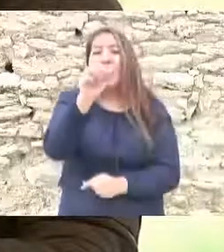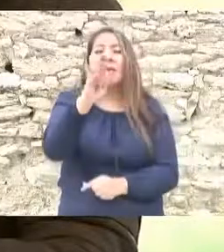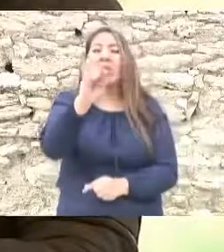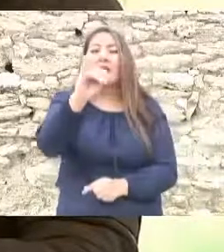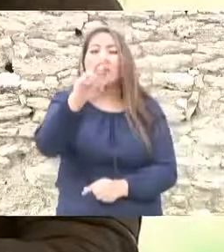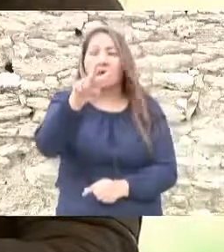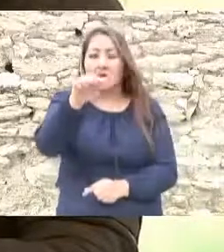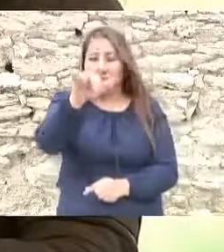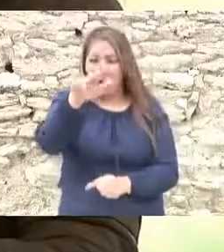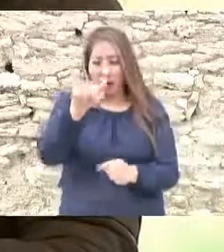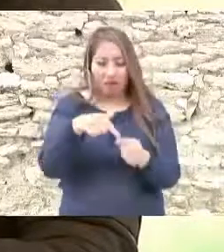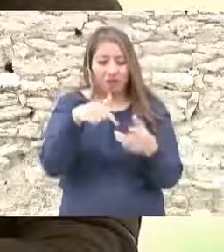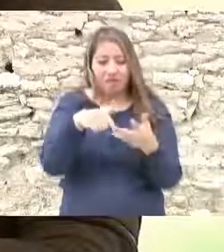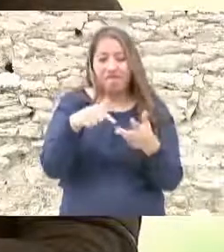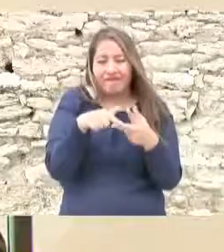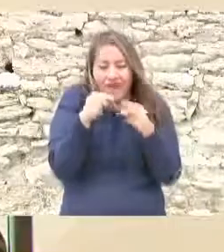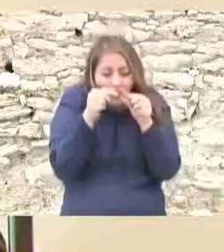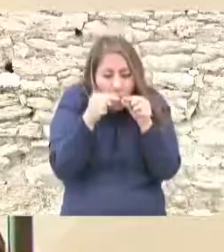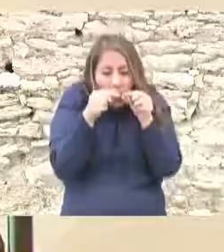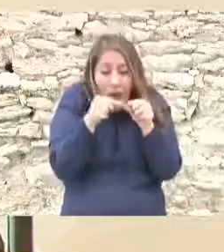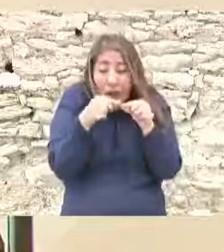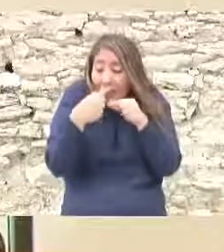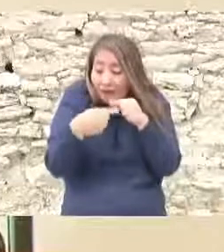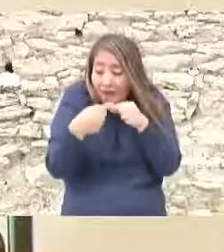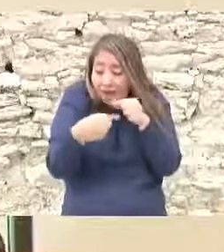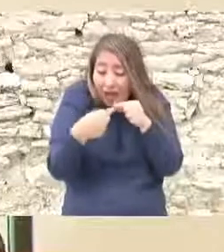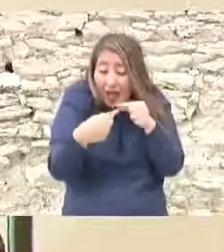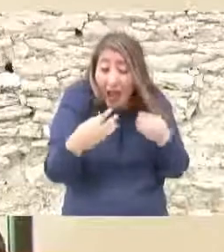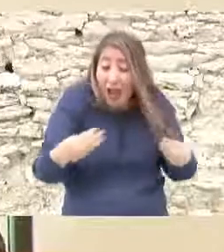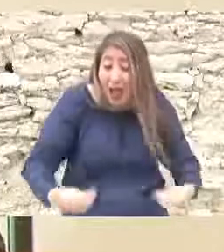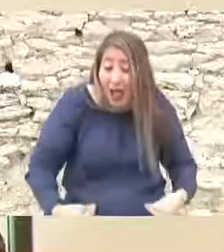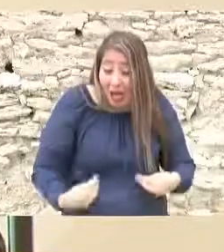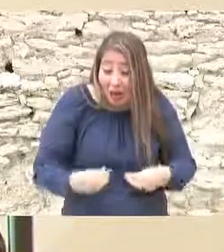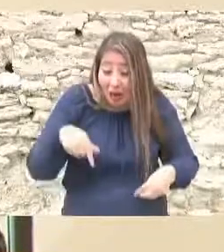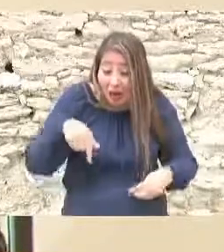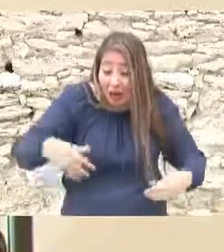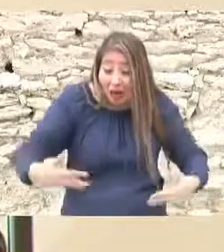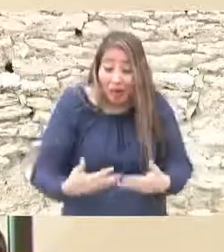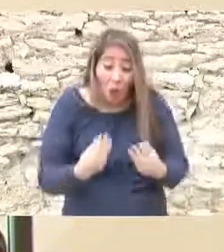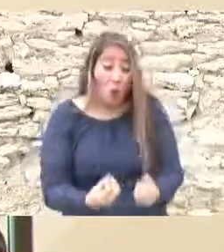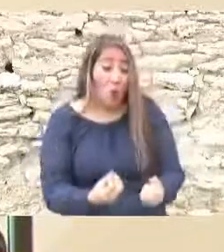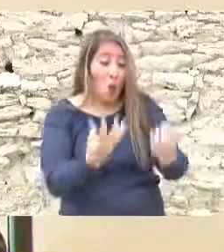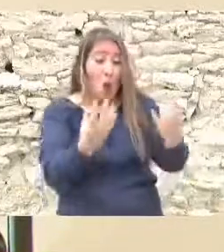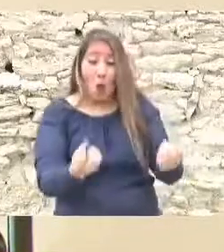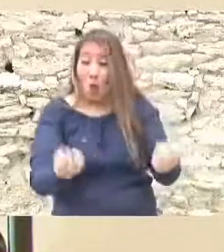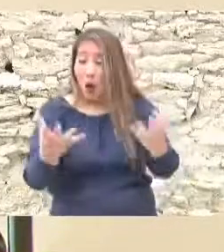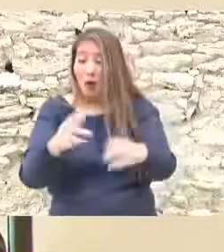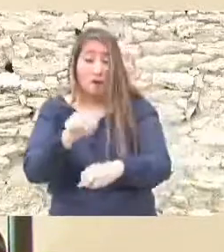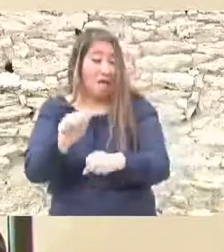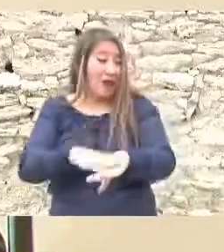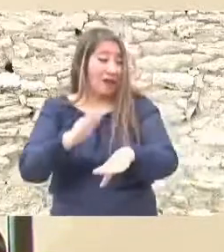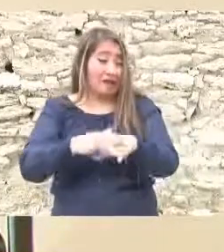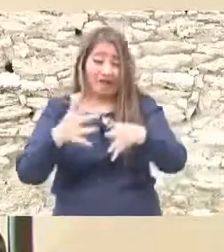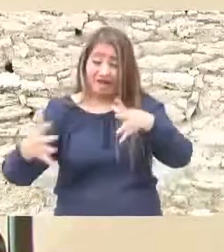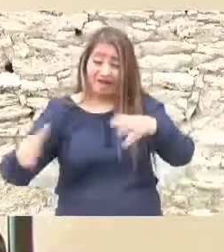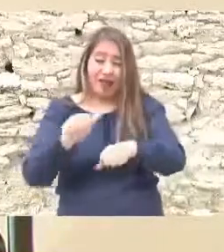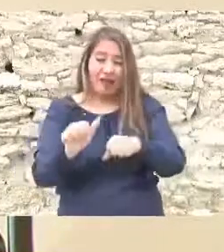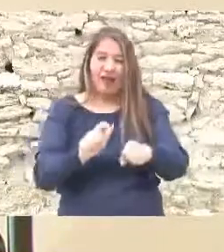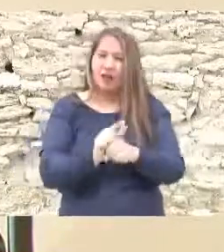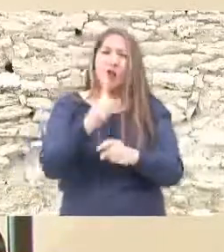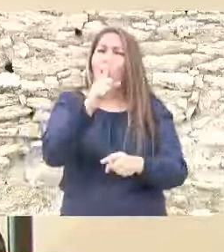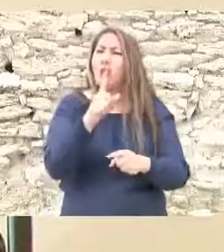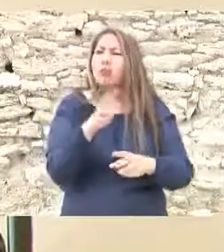microorganismos cuya evolución permitió la vida en nuestro planeta. Uno de los recursos más abundantes de